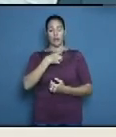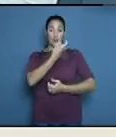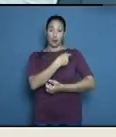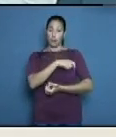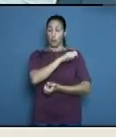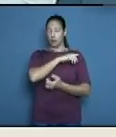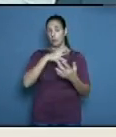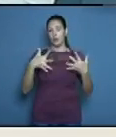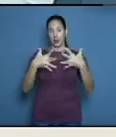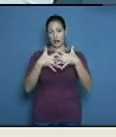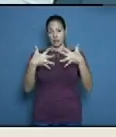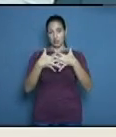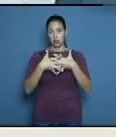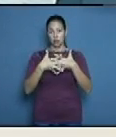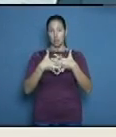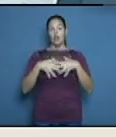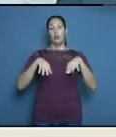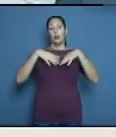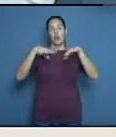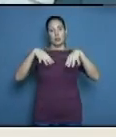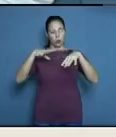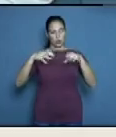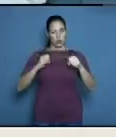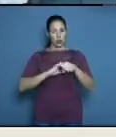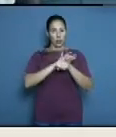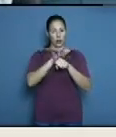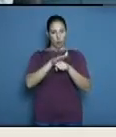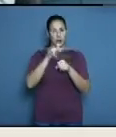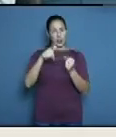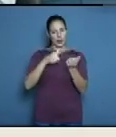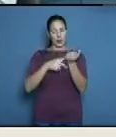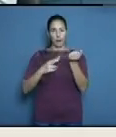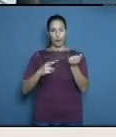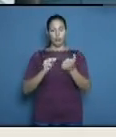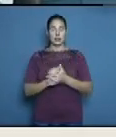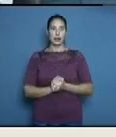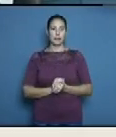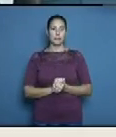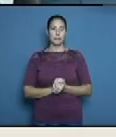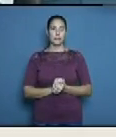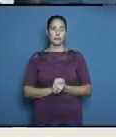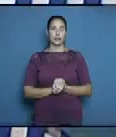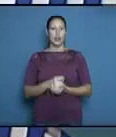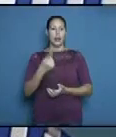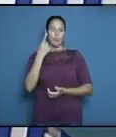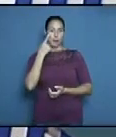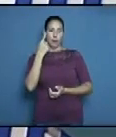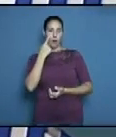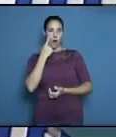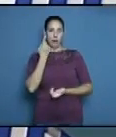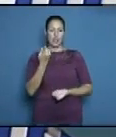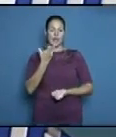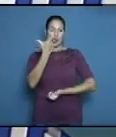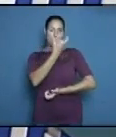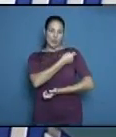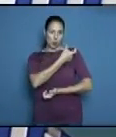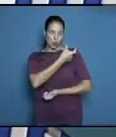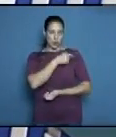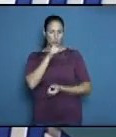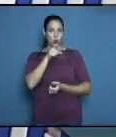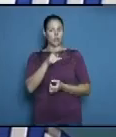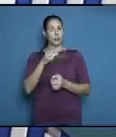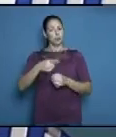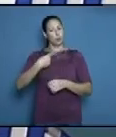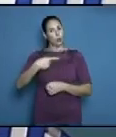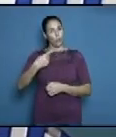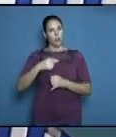enfrentamiento a la pandemia en nuestro territorio Doctora, como siempre los datos de la vacunación que la población siempre agradece porque son